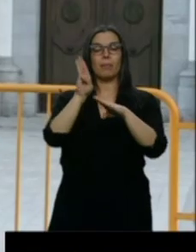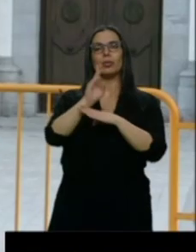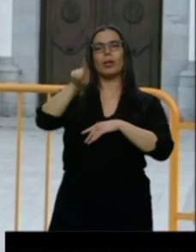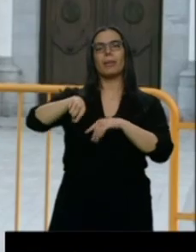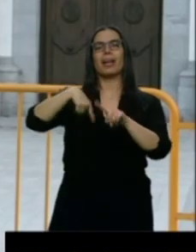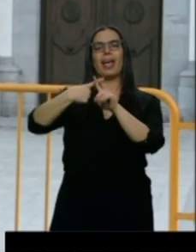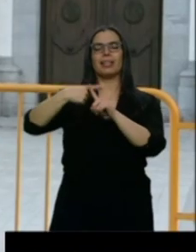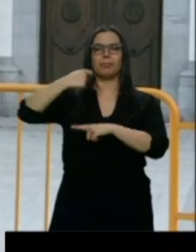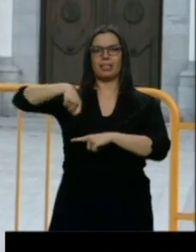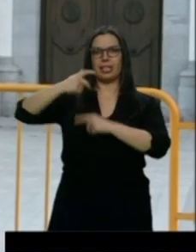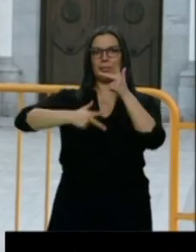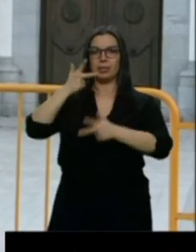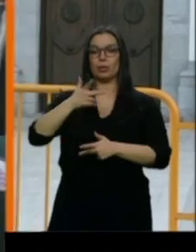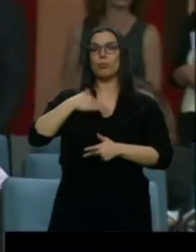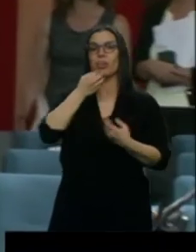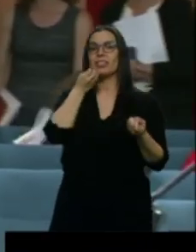mes de julio.